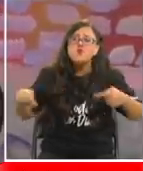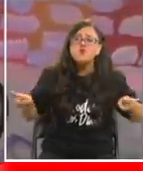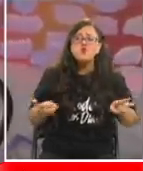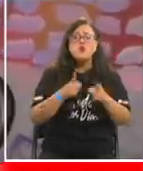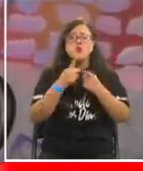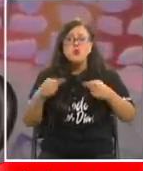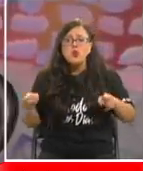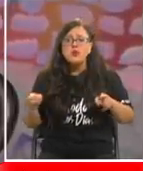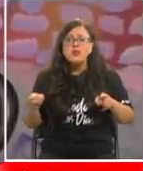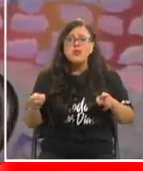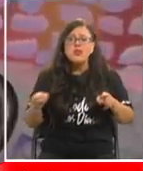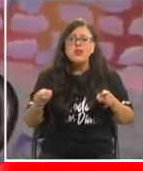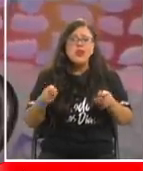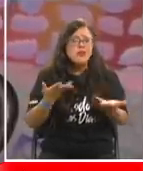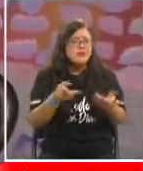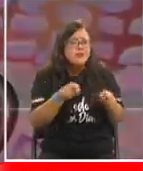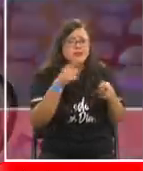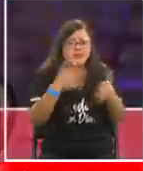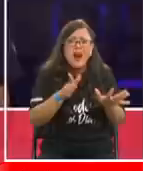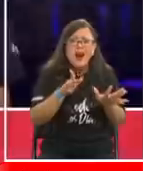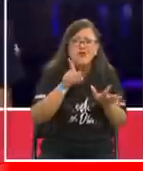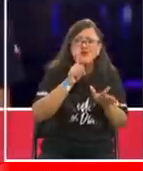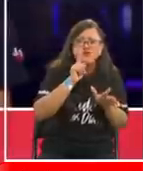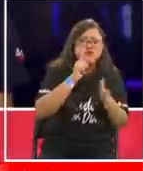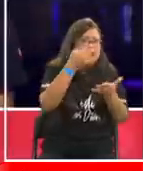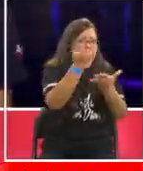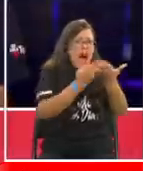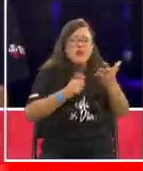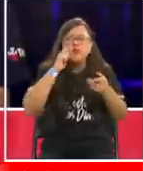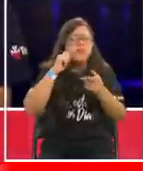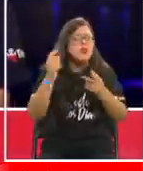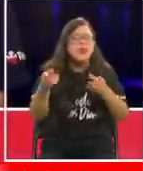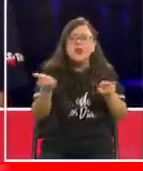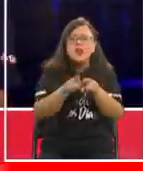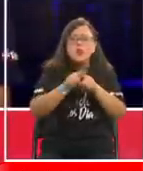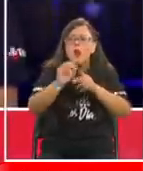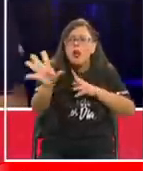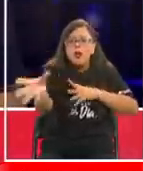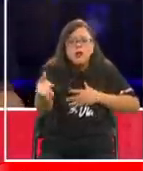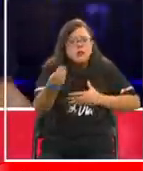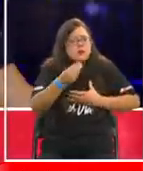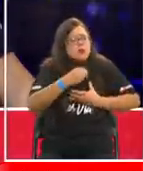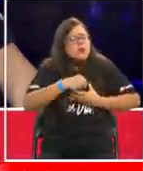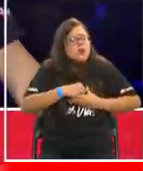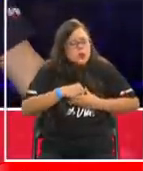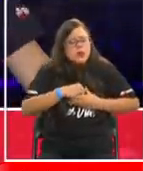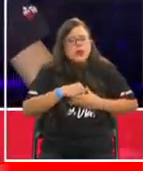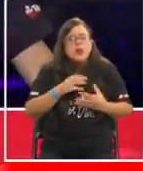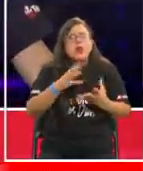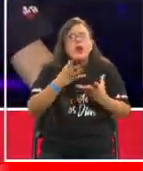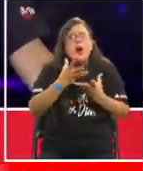Institutos Teletón tienen mucho arte, Don Francisco eso es un alimento para el espíritu que es lo que más necesitamos el día de hoy